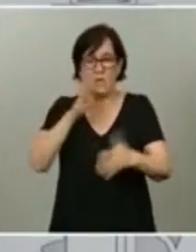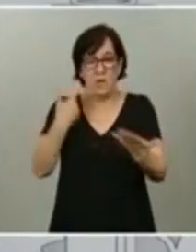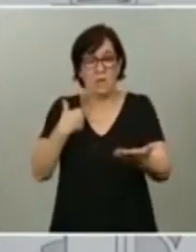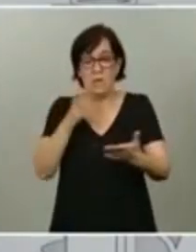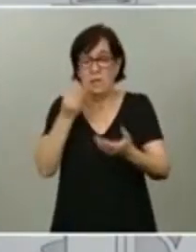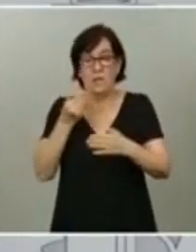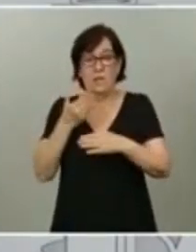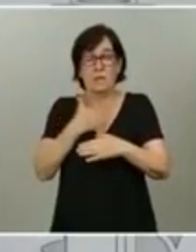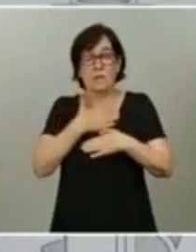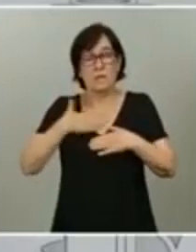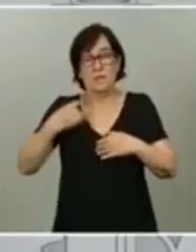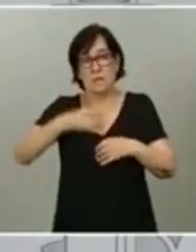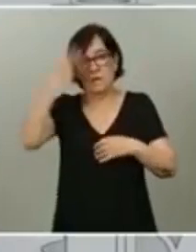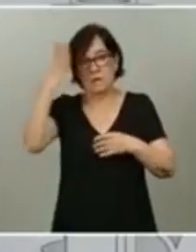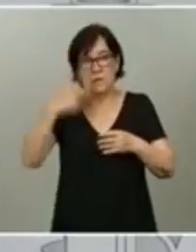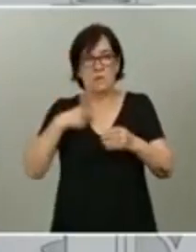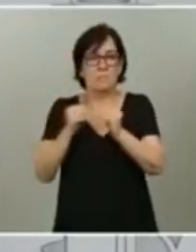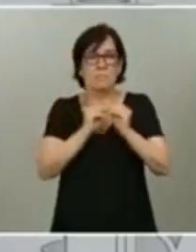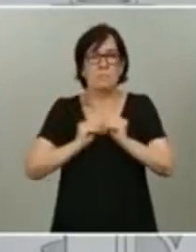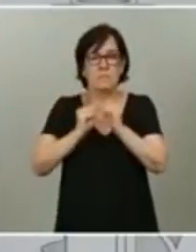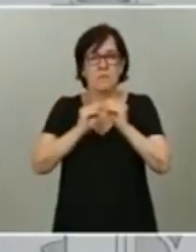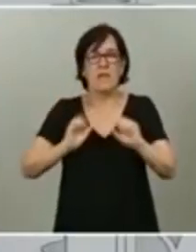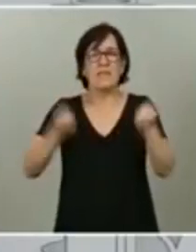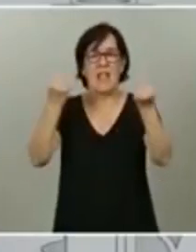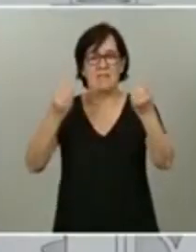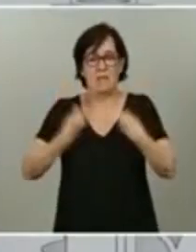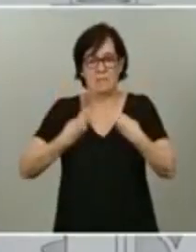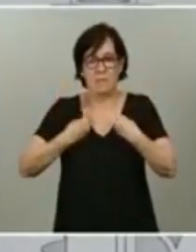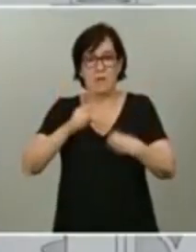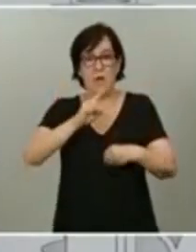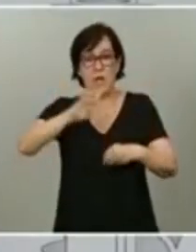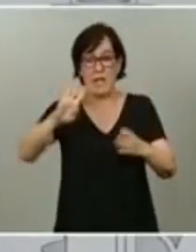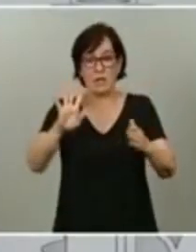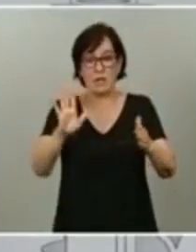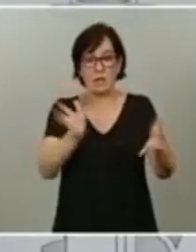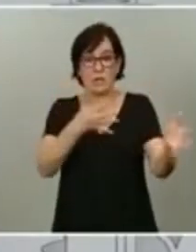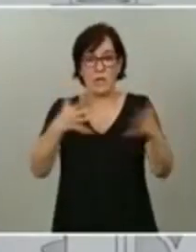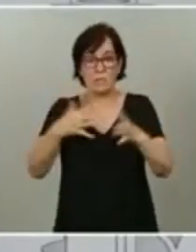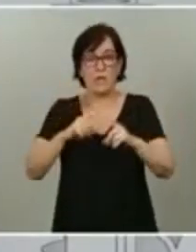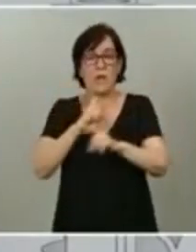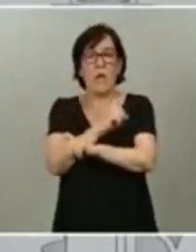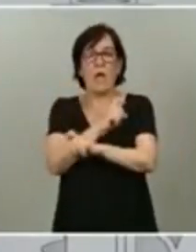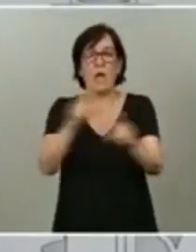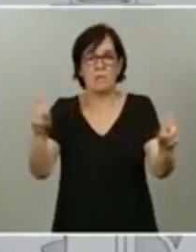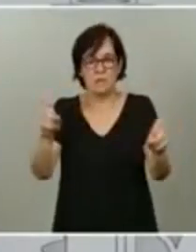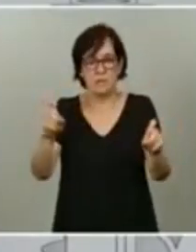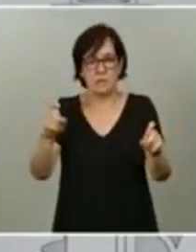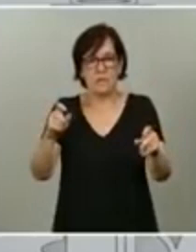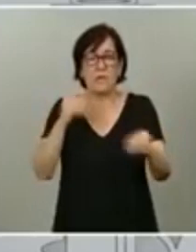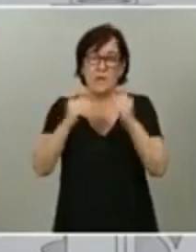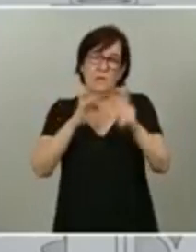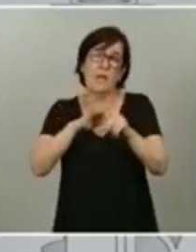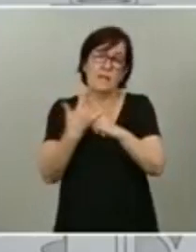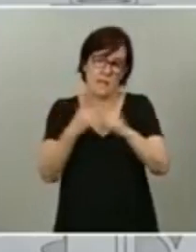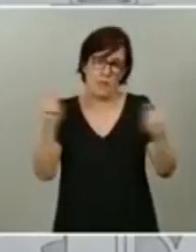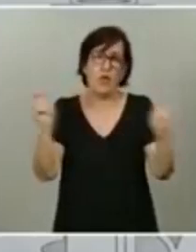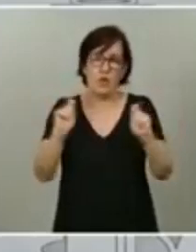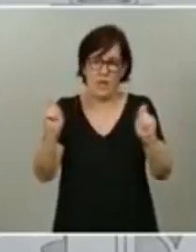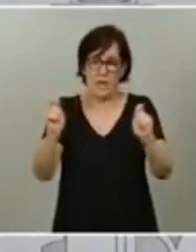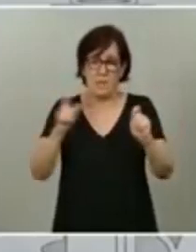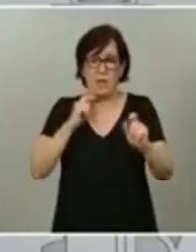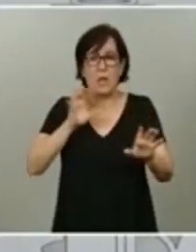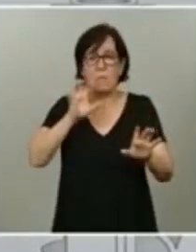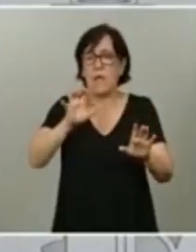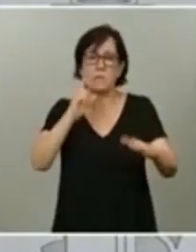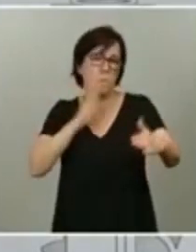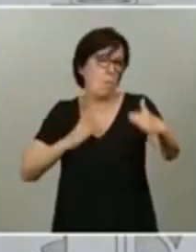salvar vidas. Por ello, el 14 de marzo anuncié la activación del estado de alarma y nuestro país se paró en